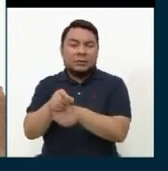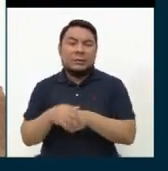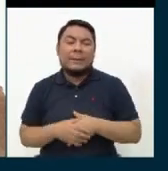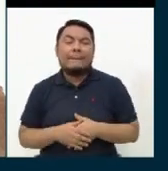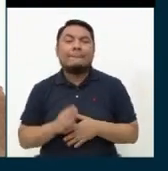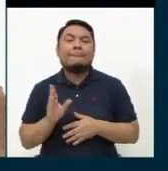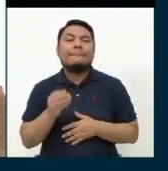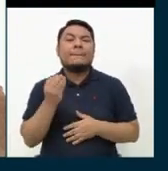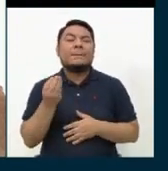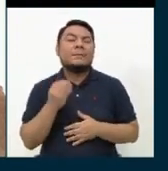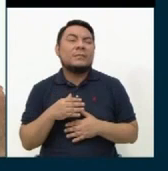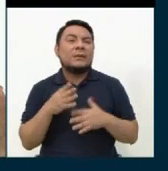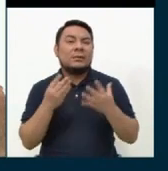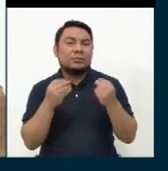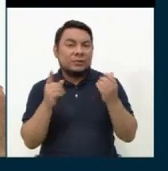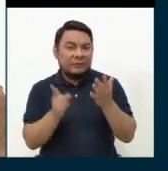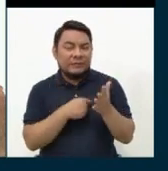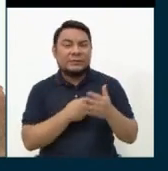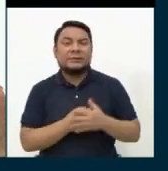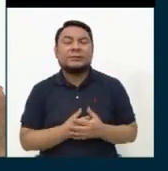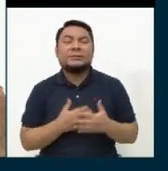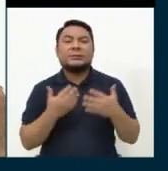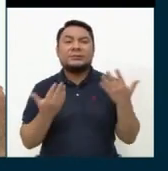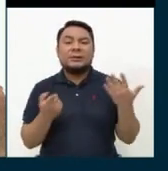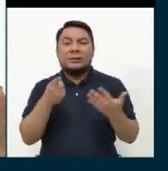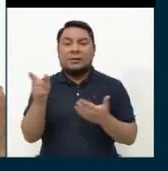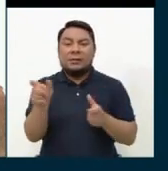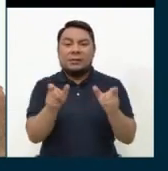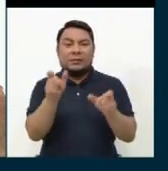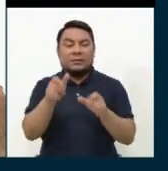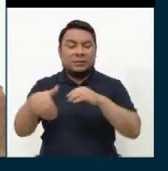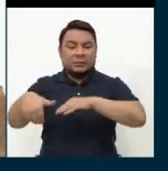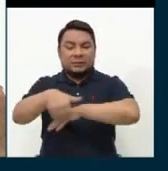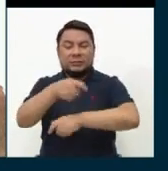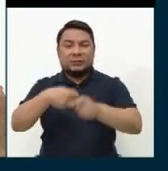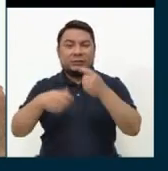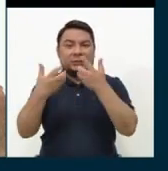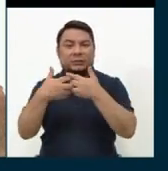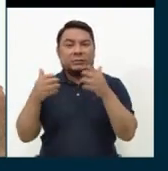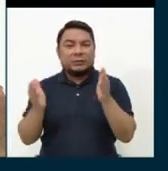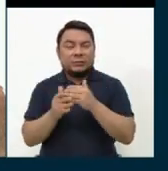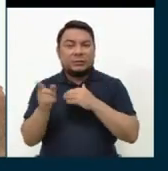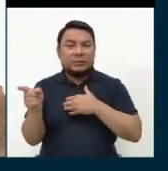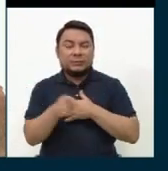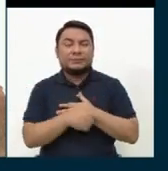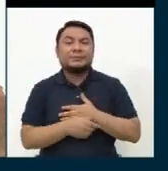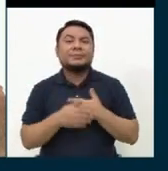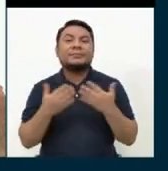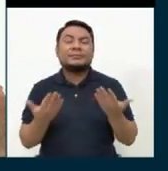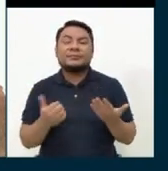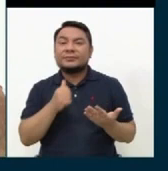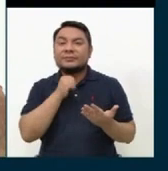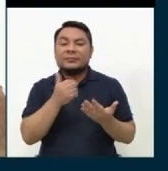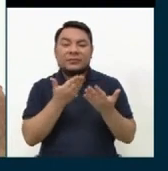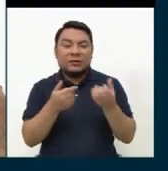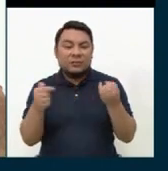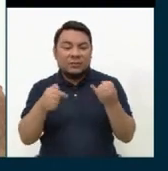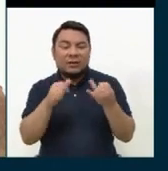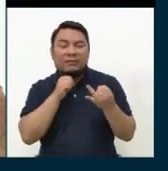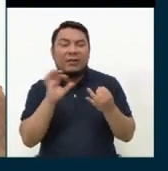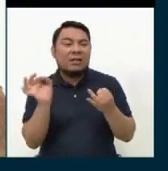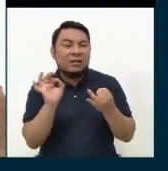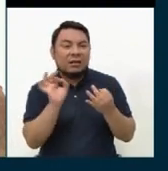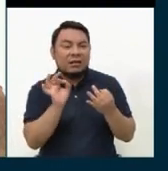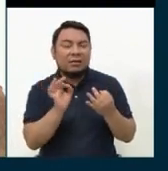Porque muchas veces los ambulantes o los microempresarios en general, al carecer de ciertas herramientas de gestión,